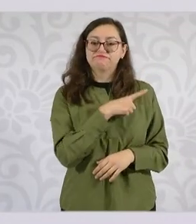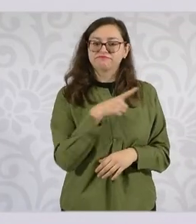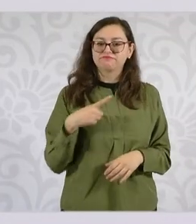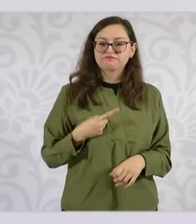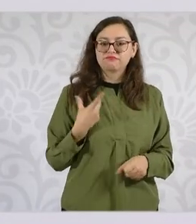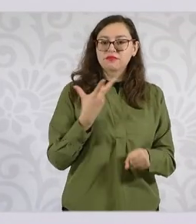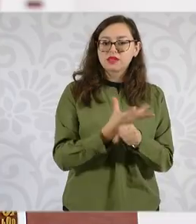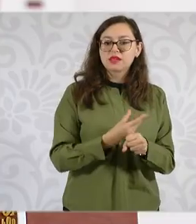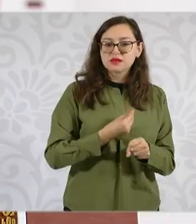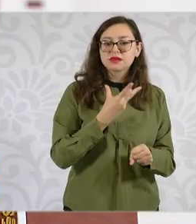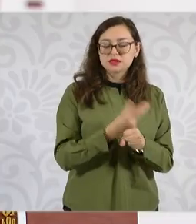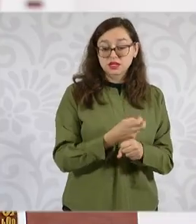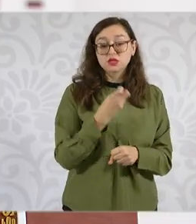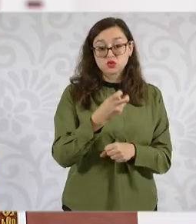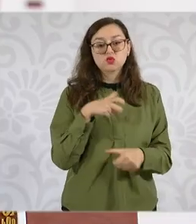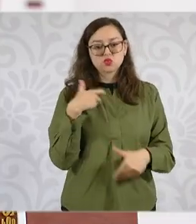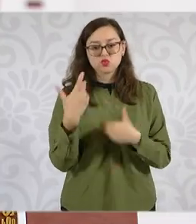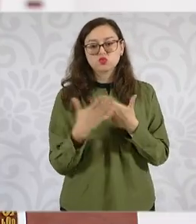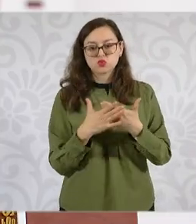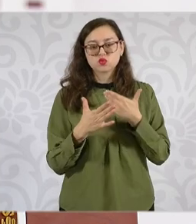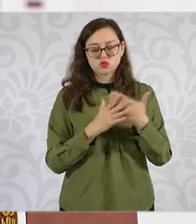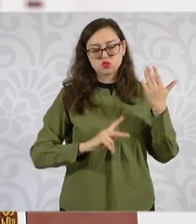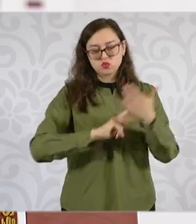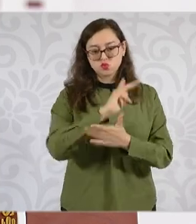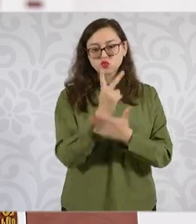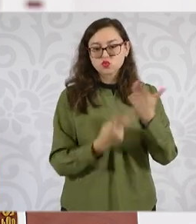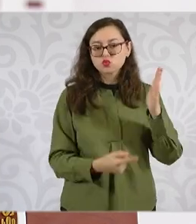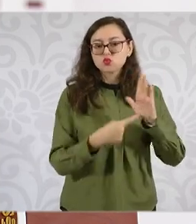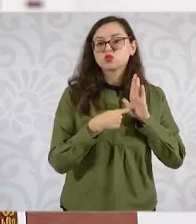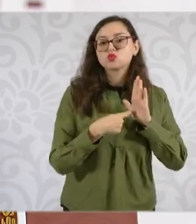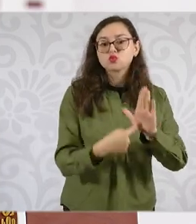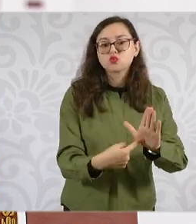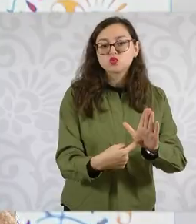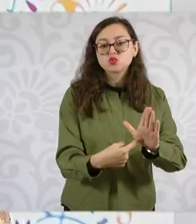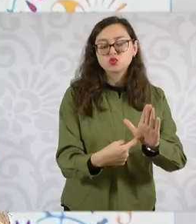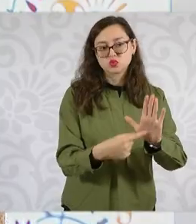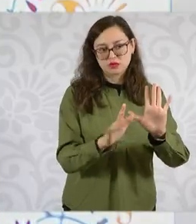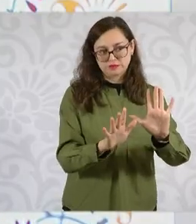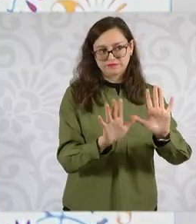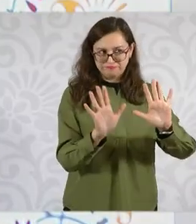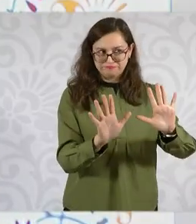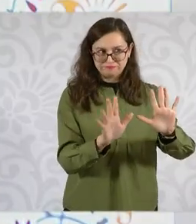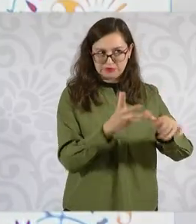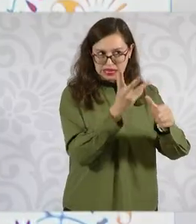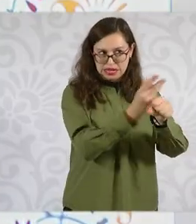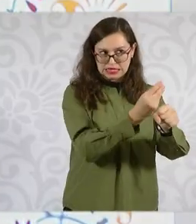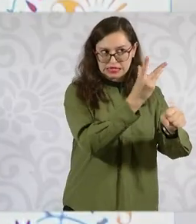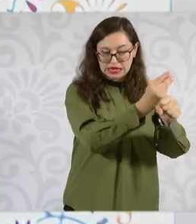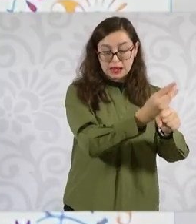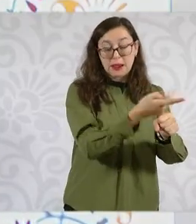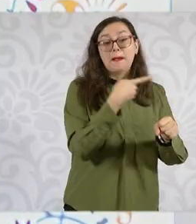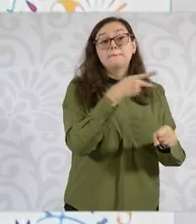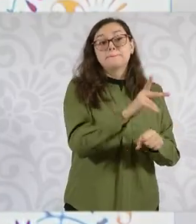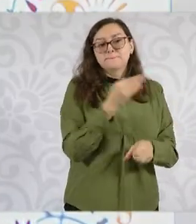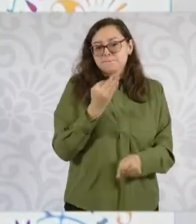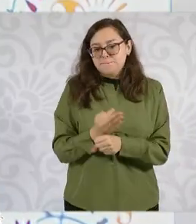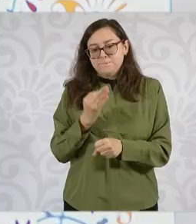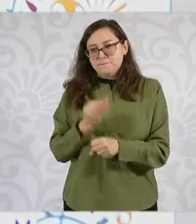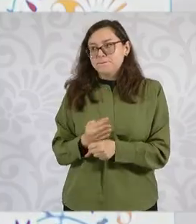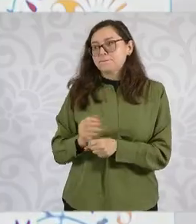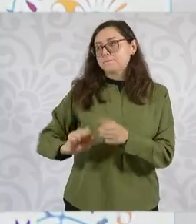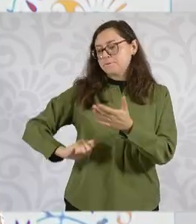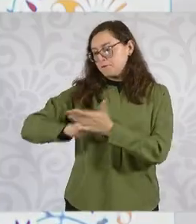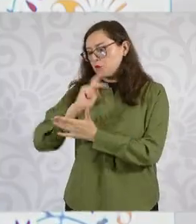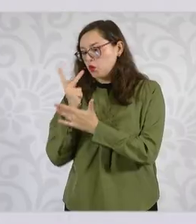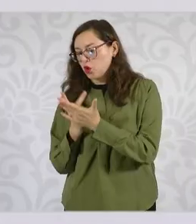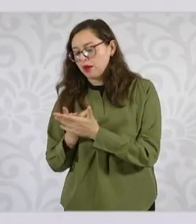y Octavio están trabajando sobre ello, pero este programa es completamente distinto. Si se fijan, estamos pensando en